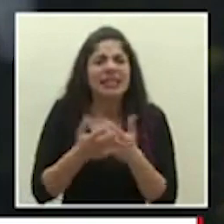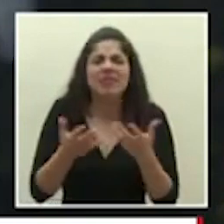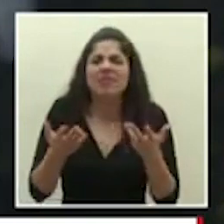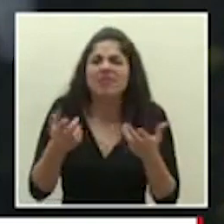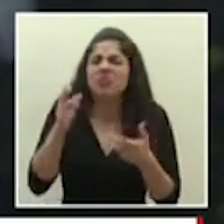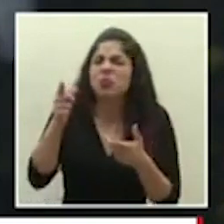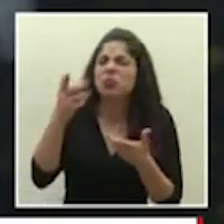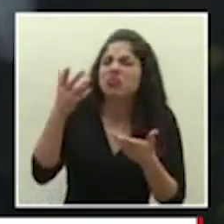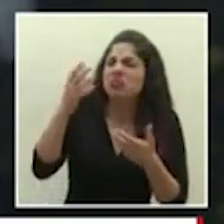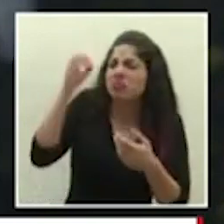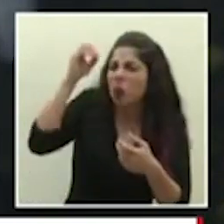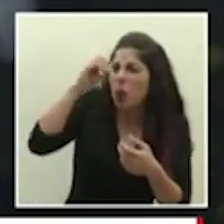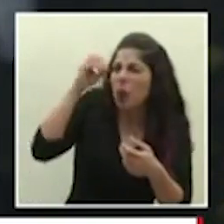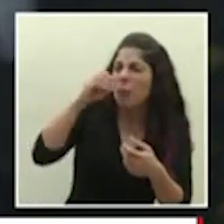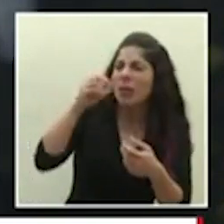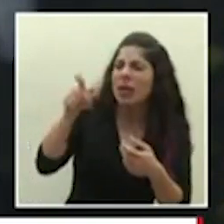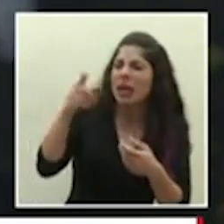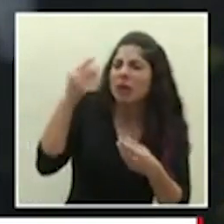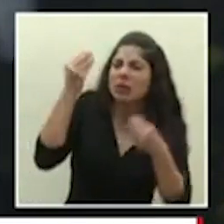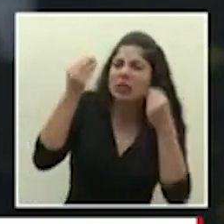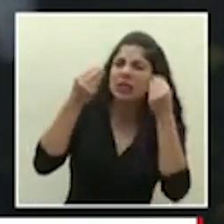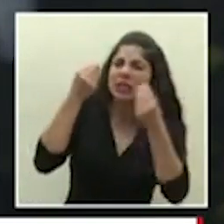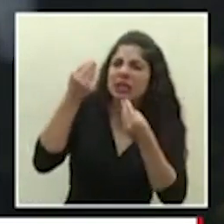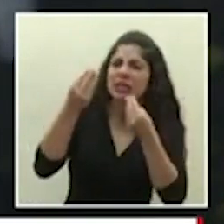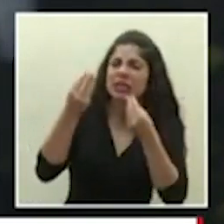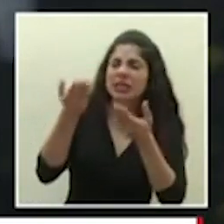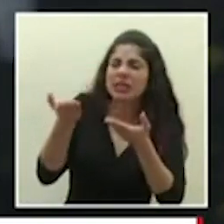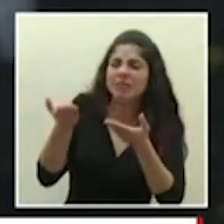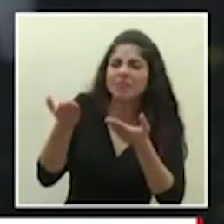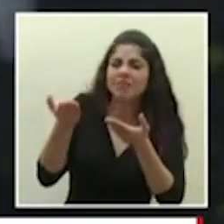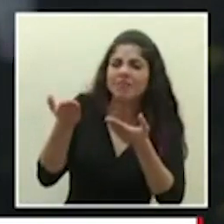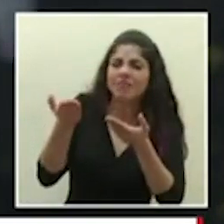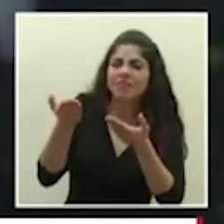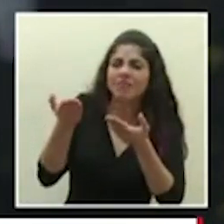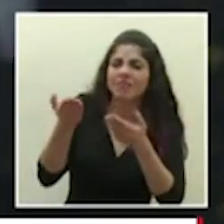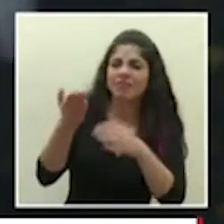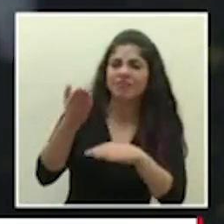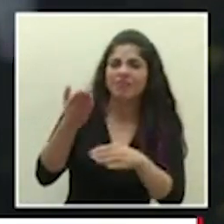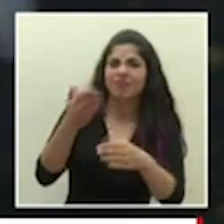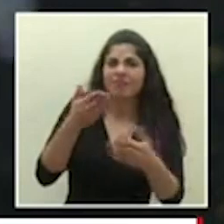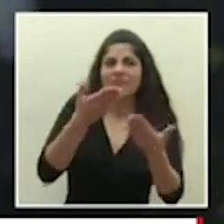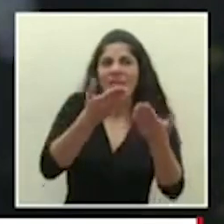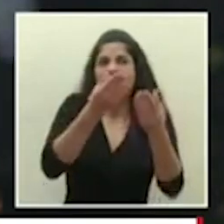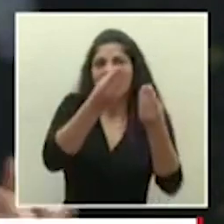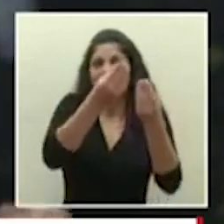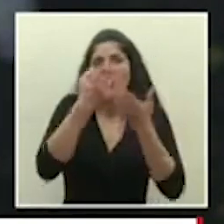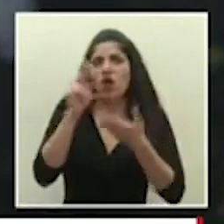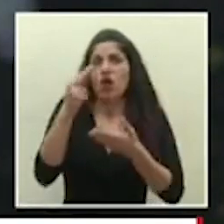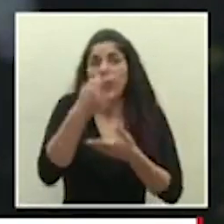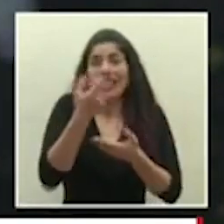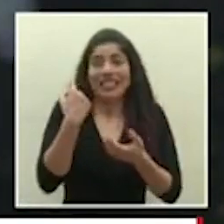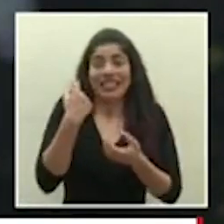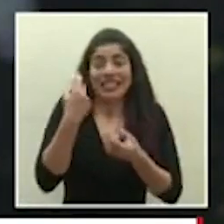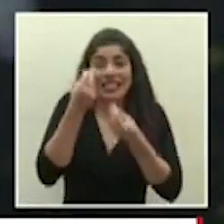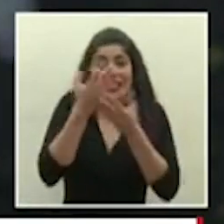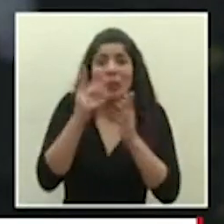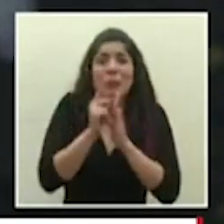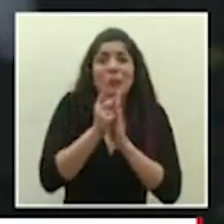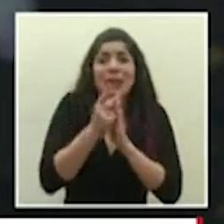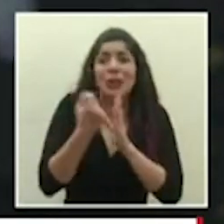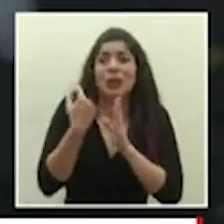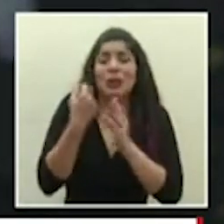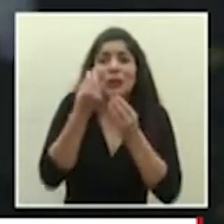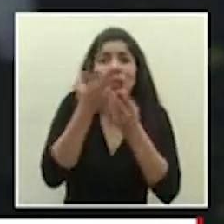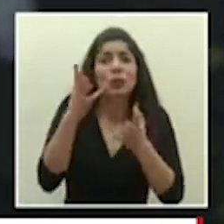que valoración que consideración hace ante un anuncio como ese que se acaba de hacer hace algunos minutos en